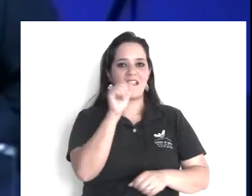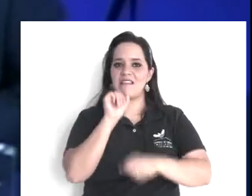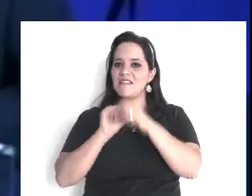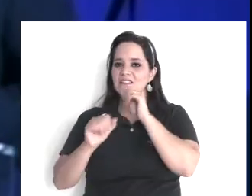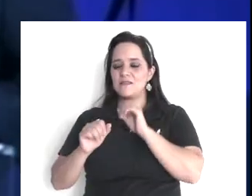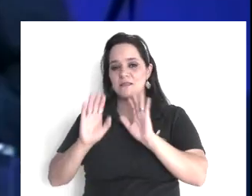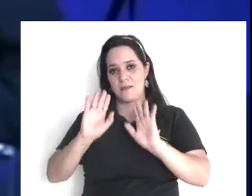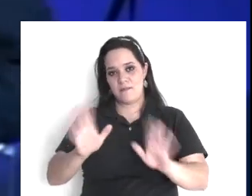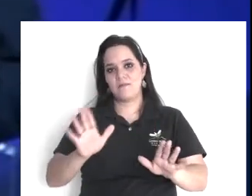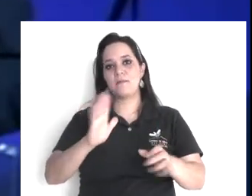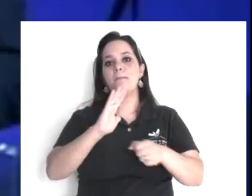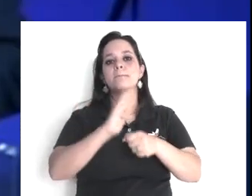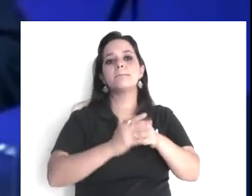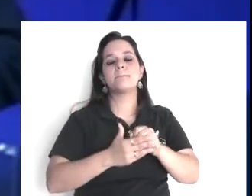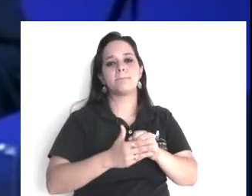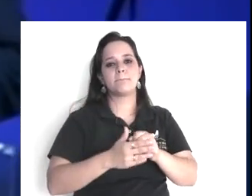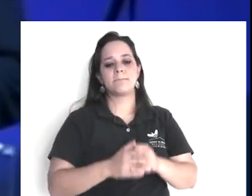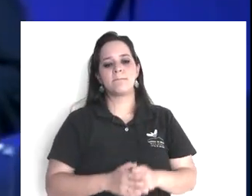termino, hermanos,